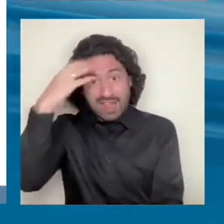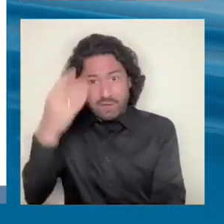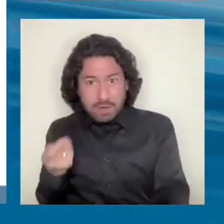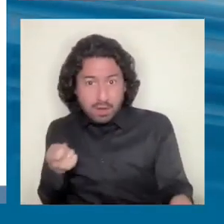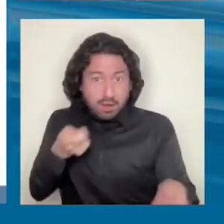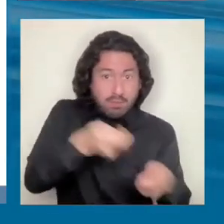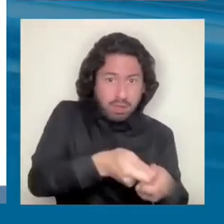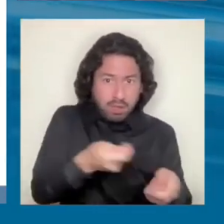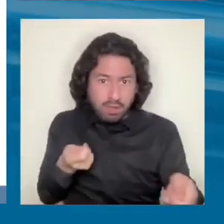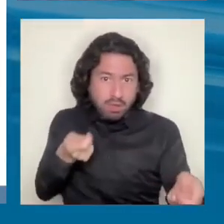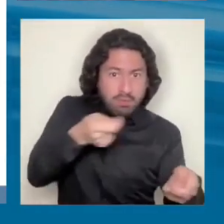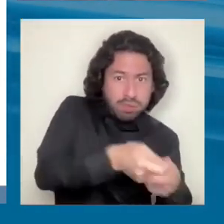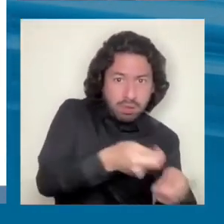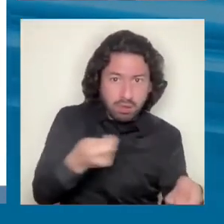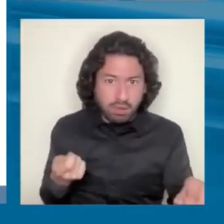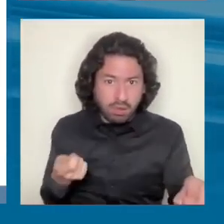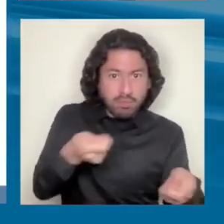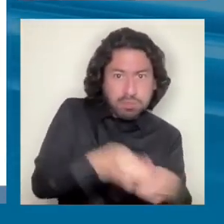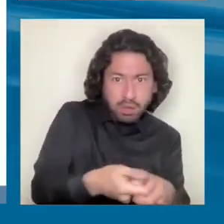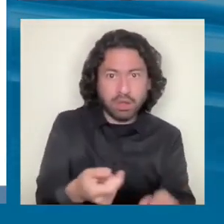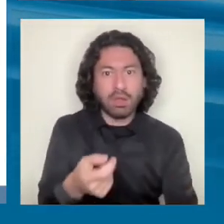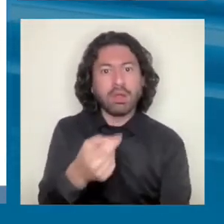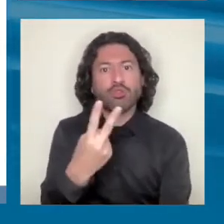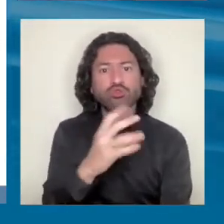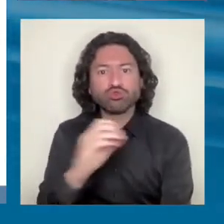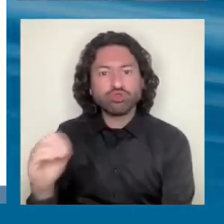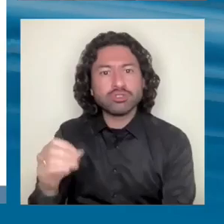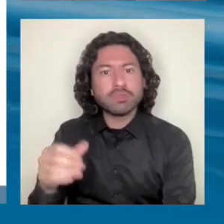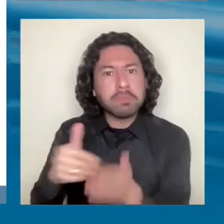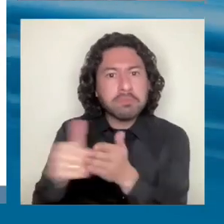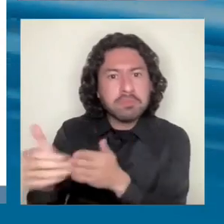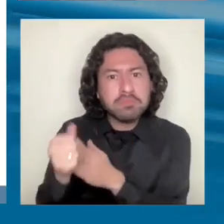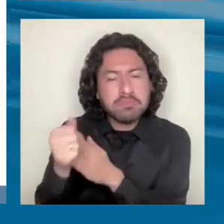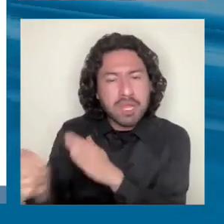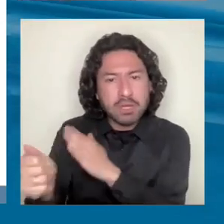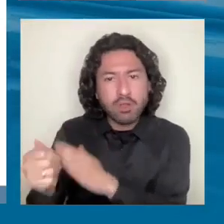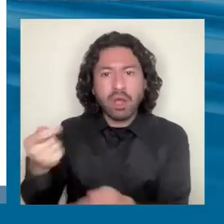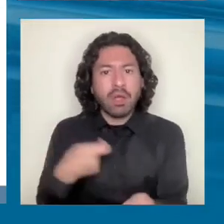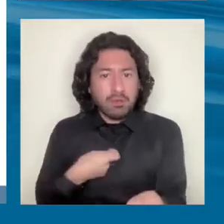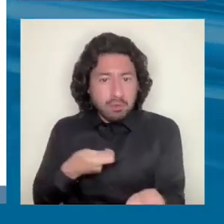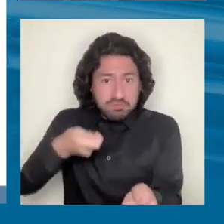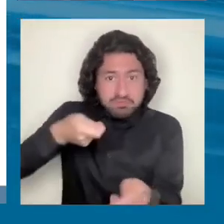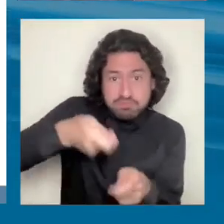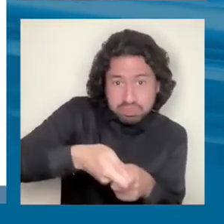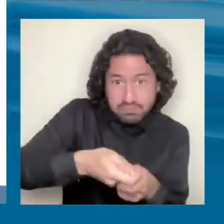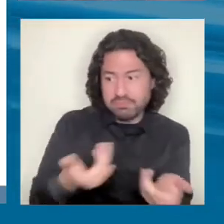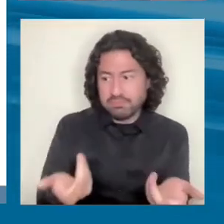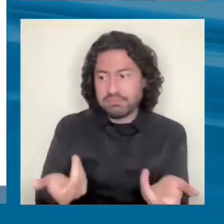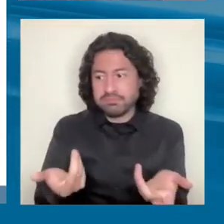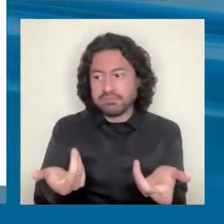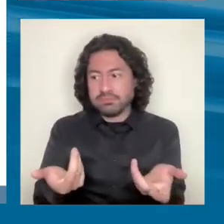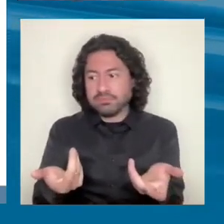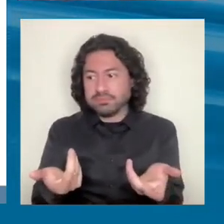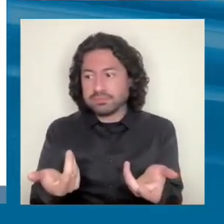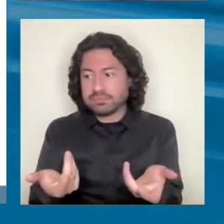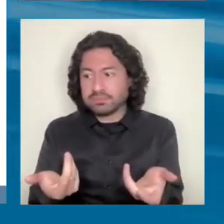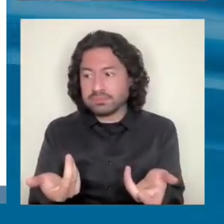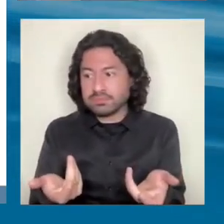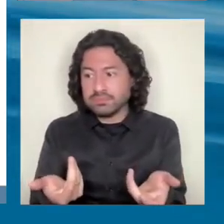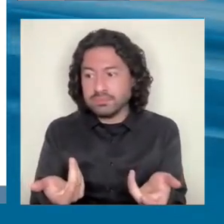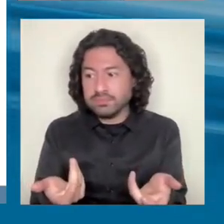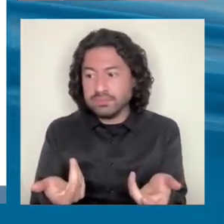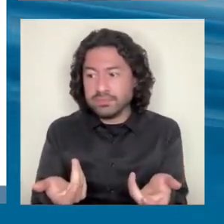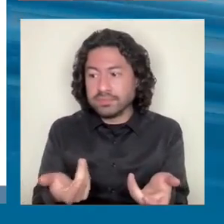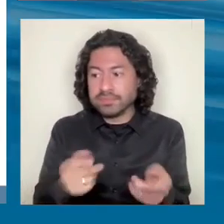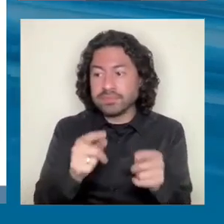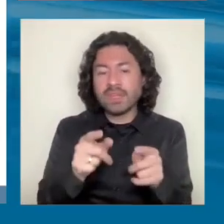legislación, 200 billones de dólares, distribuyo, bueno, uno pone 200 billones de dólares, ¿verdad? Es